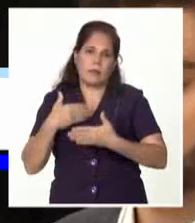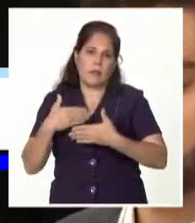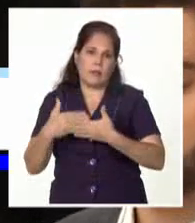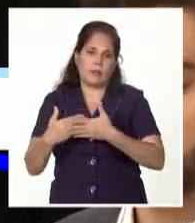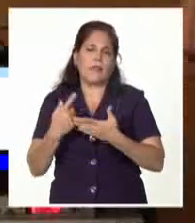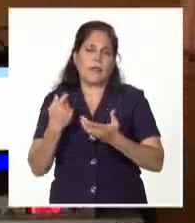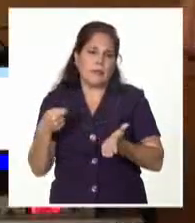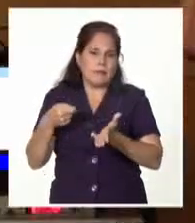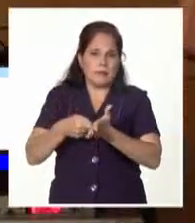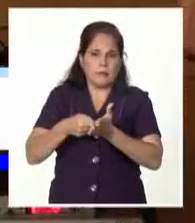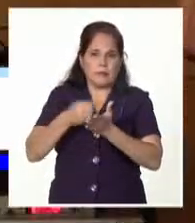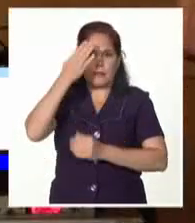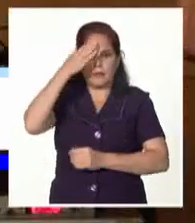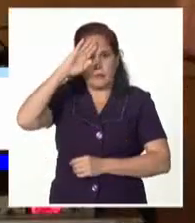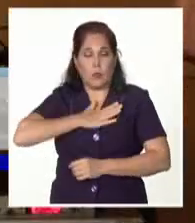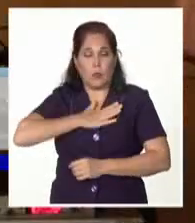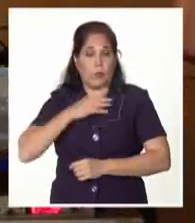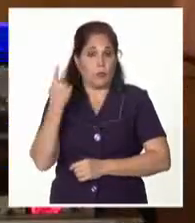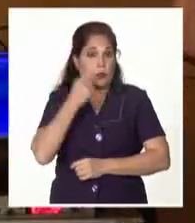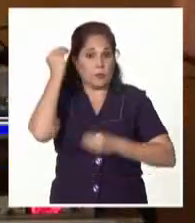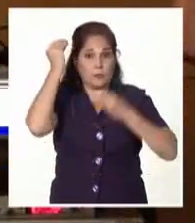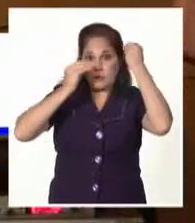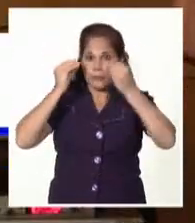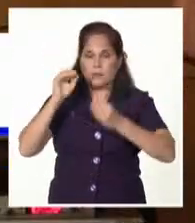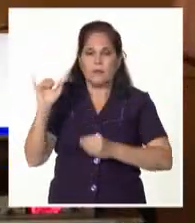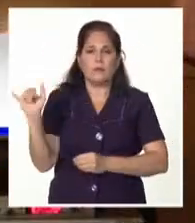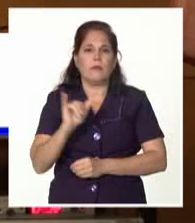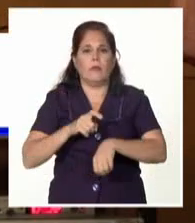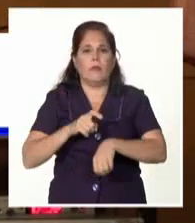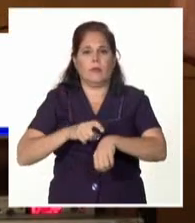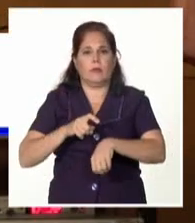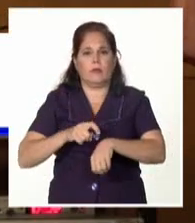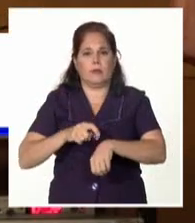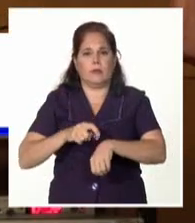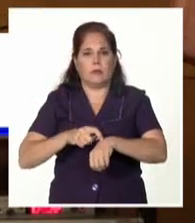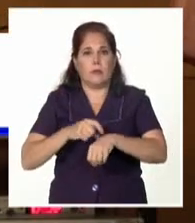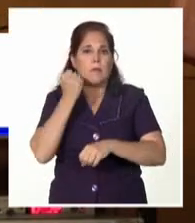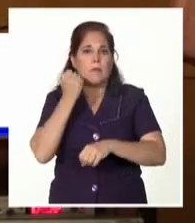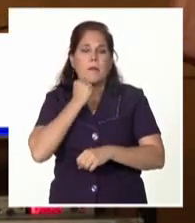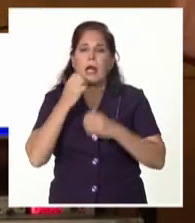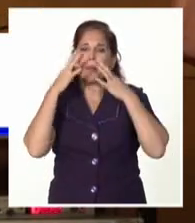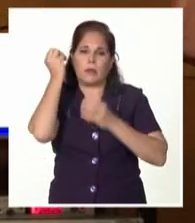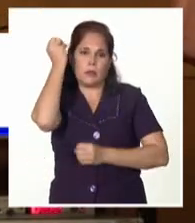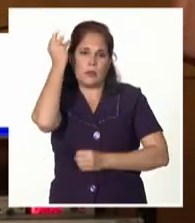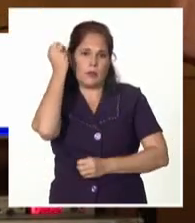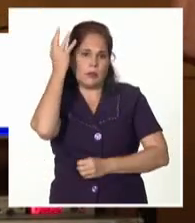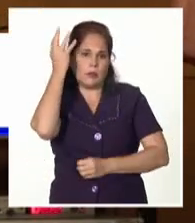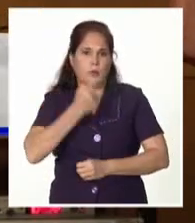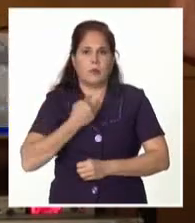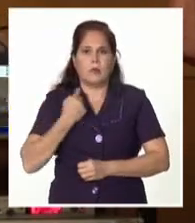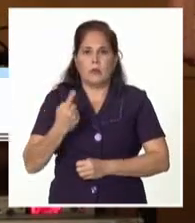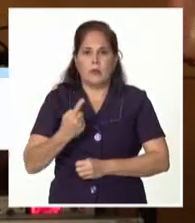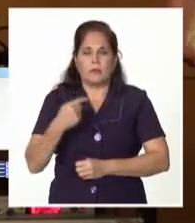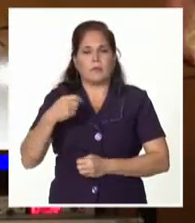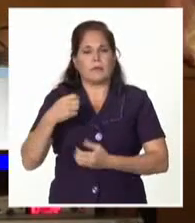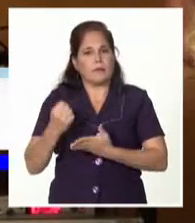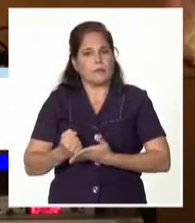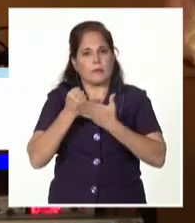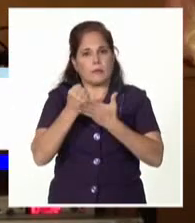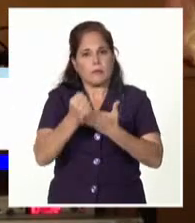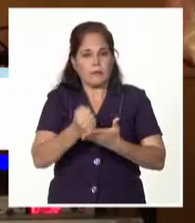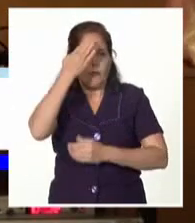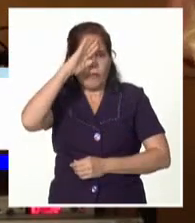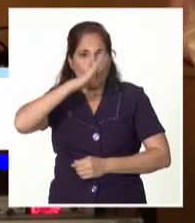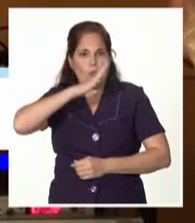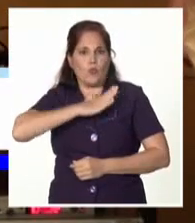invertir en el país. Lo que pensamos, pero también, es que en este momento tenemos que ser mucho más creativos nosotros también. Y tenemos que apoyar en